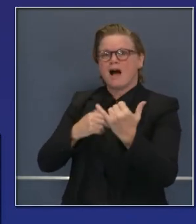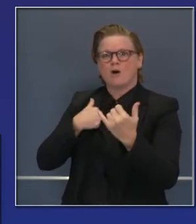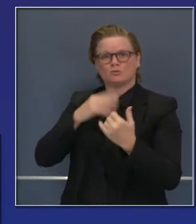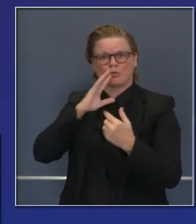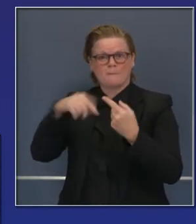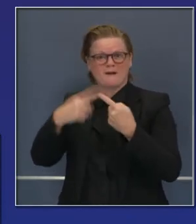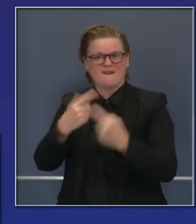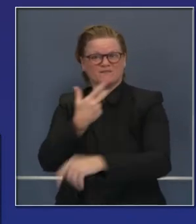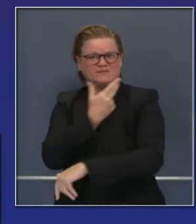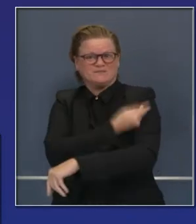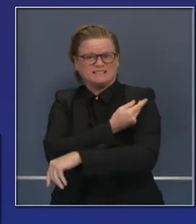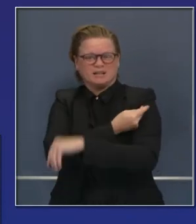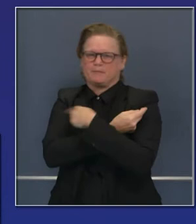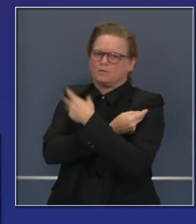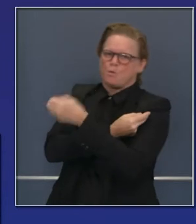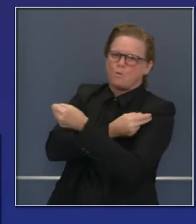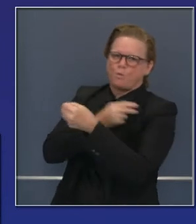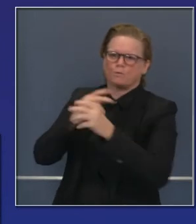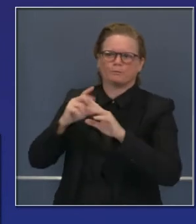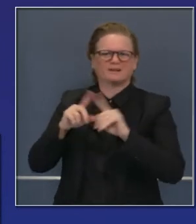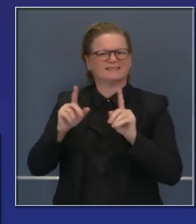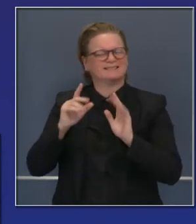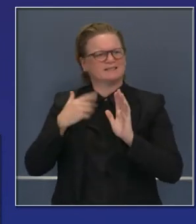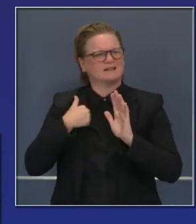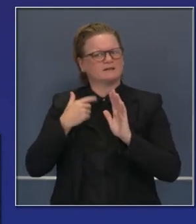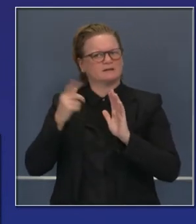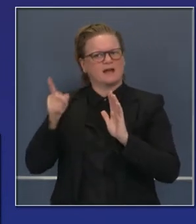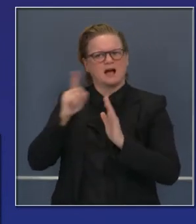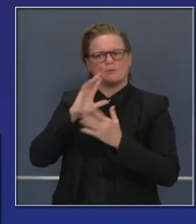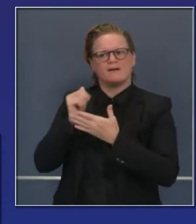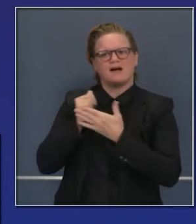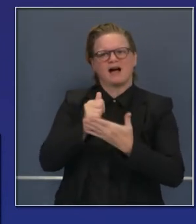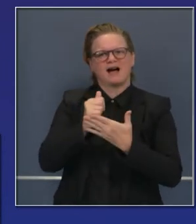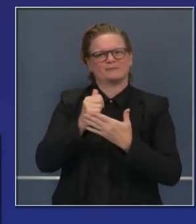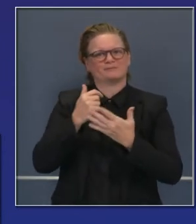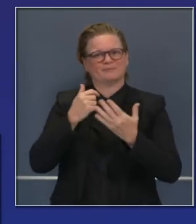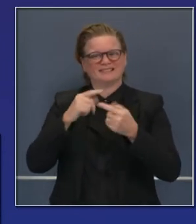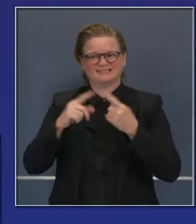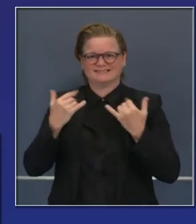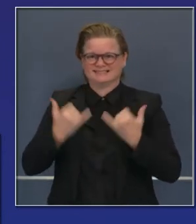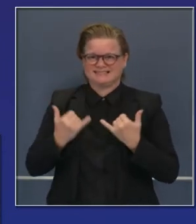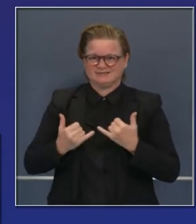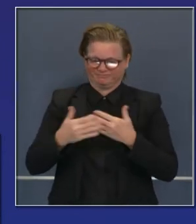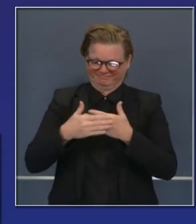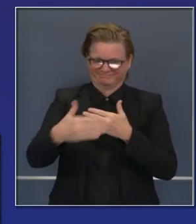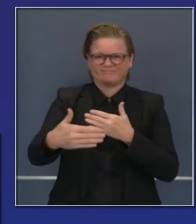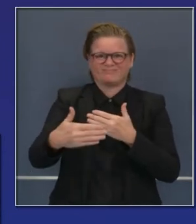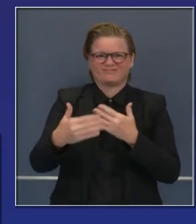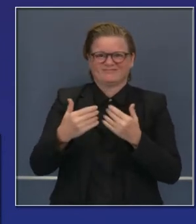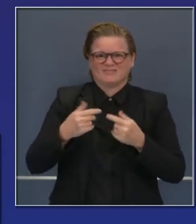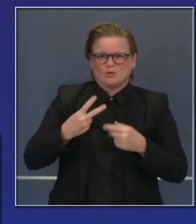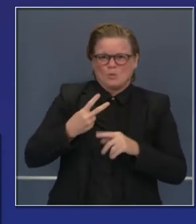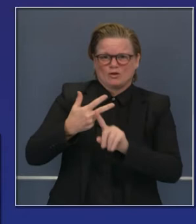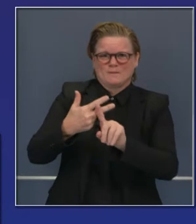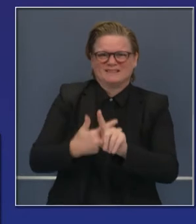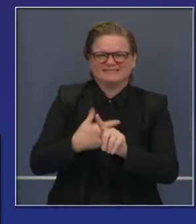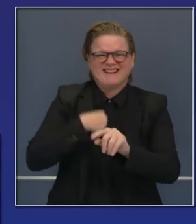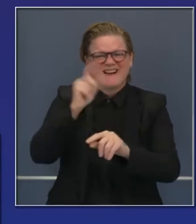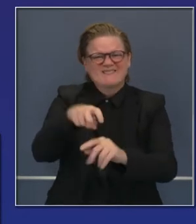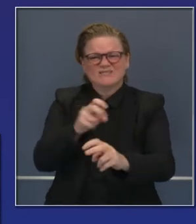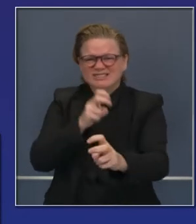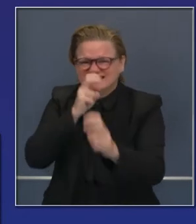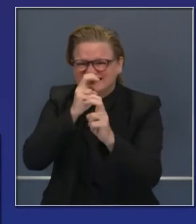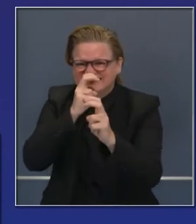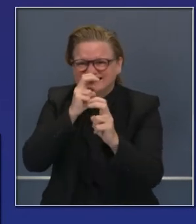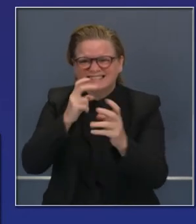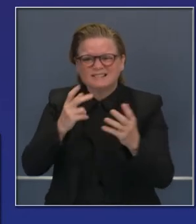la vacuna, en un momento hablamos de eso. Pero ahorita, en este tiempo difícil, hay más restricciones ante ustedes, más